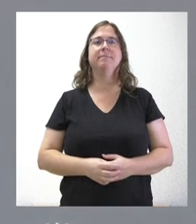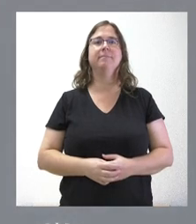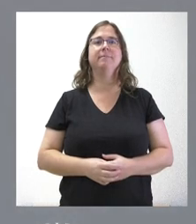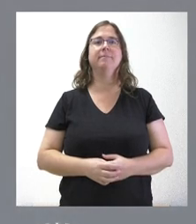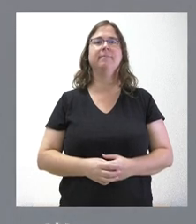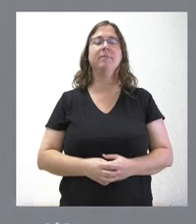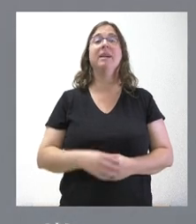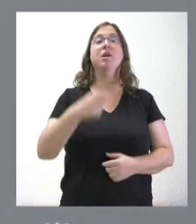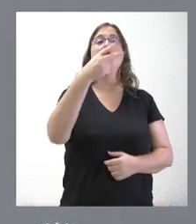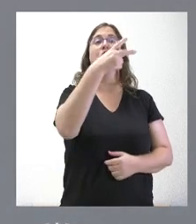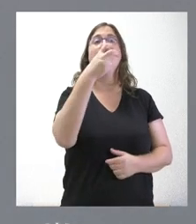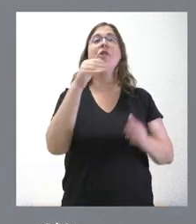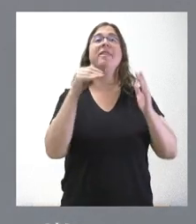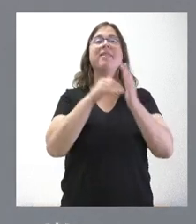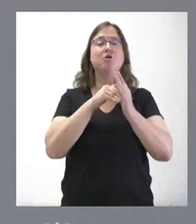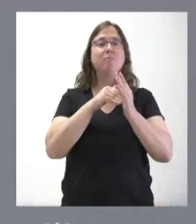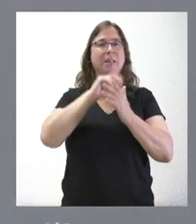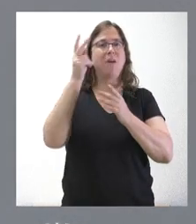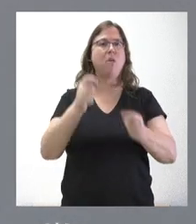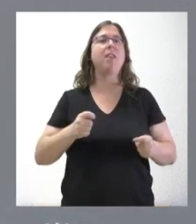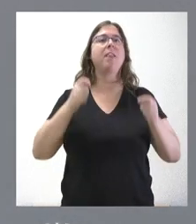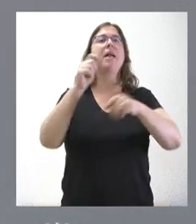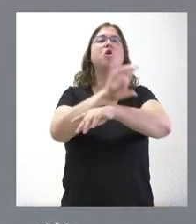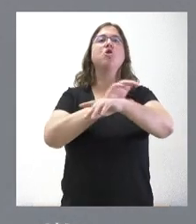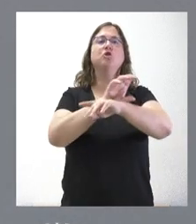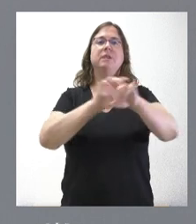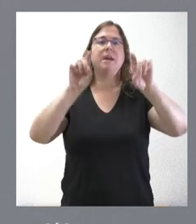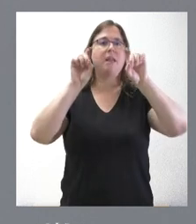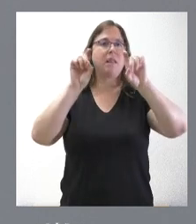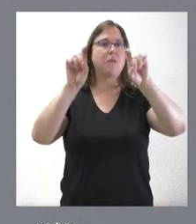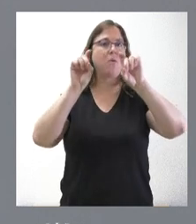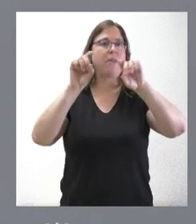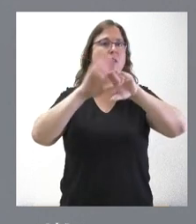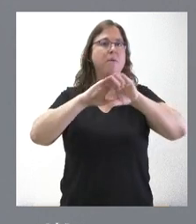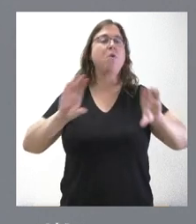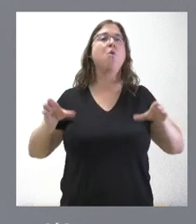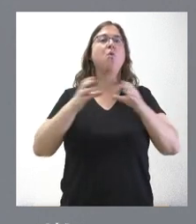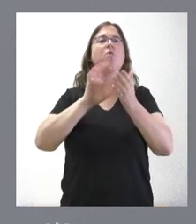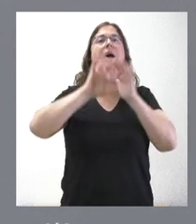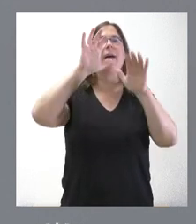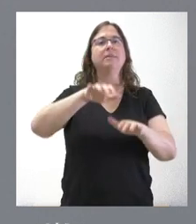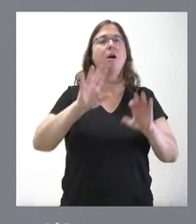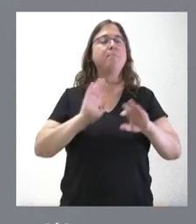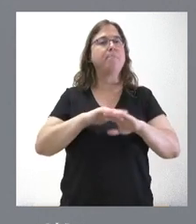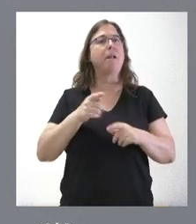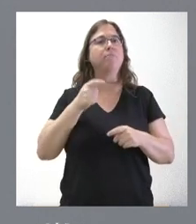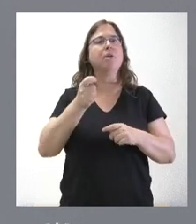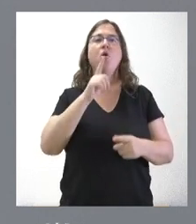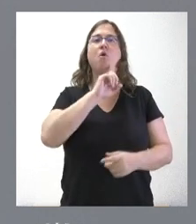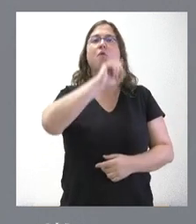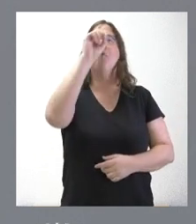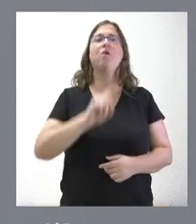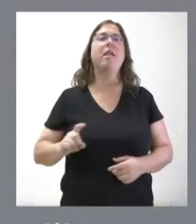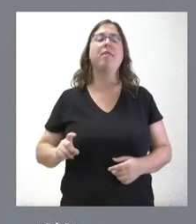200.000 euros es lo que se entrega por parte de la Consejería de Educación y, en este caso, la Junta de Castilla y León en favor de la Fundación